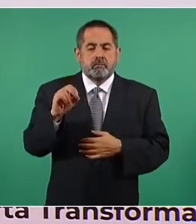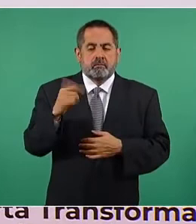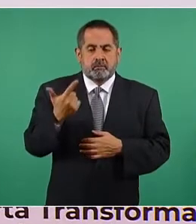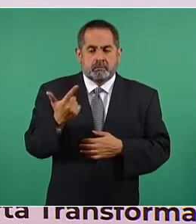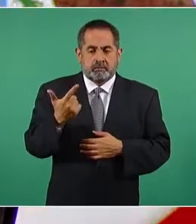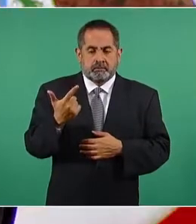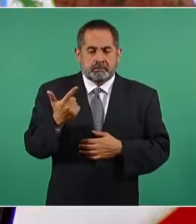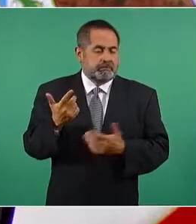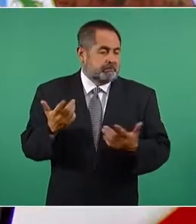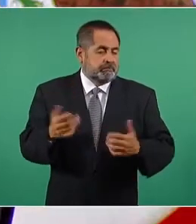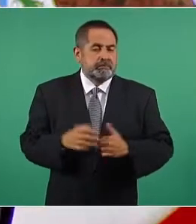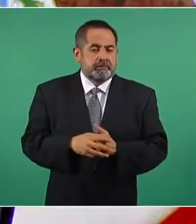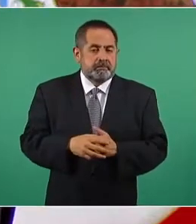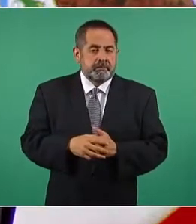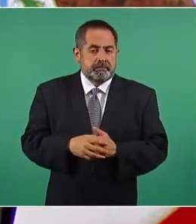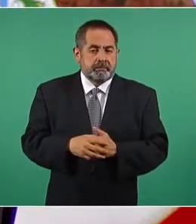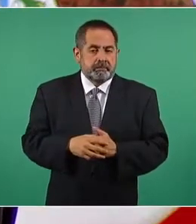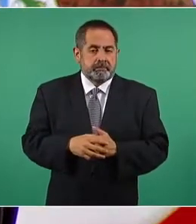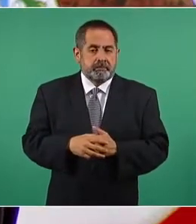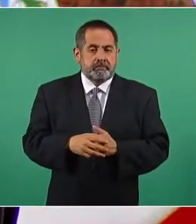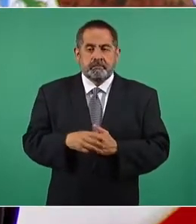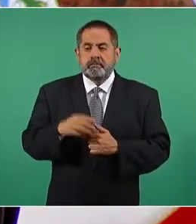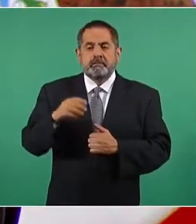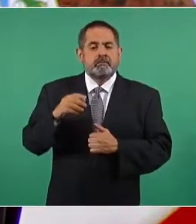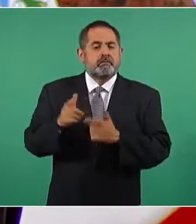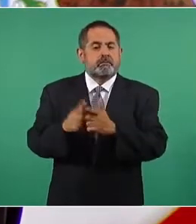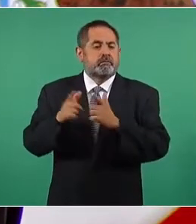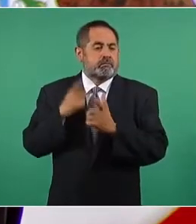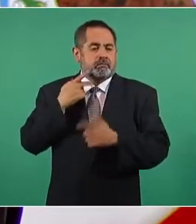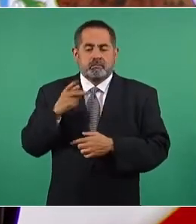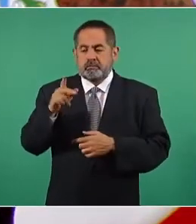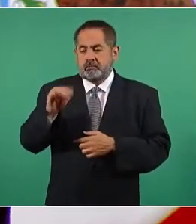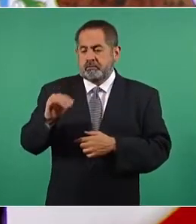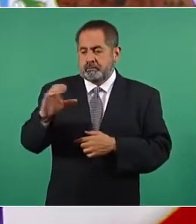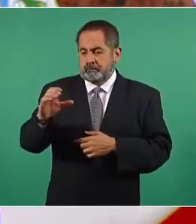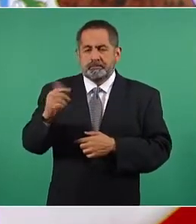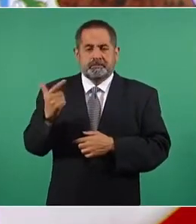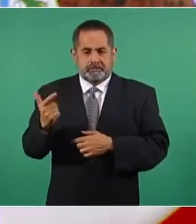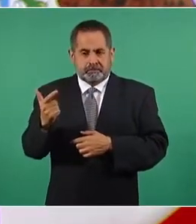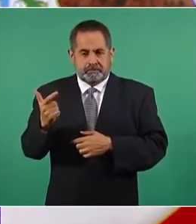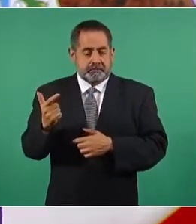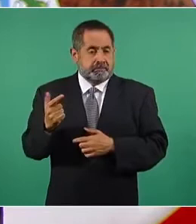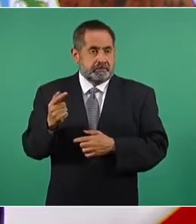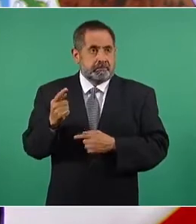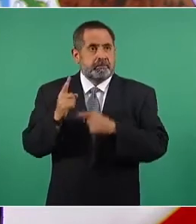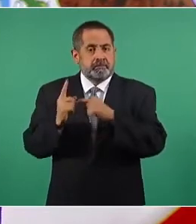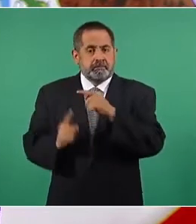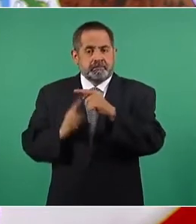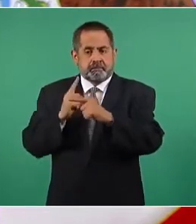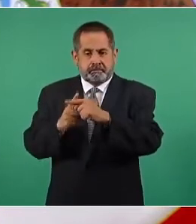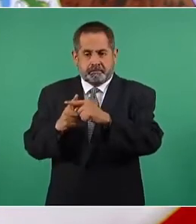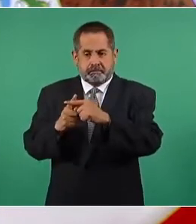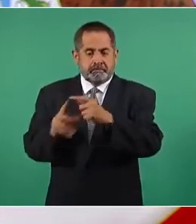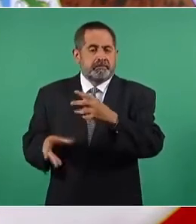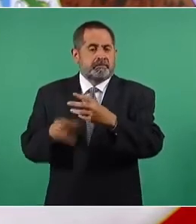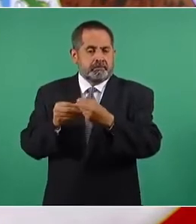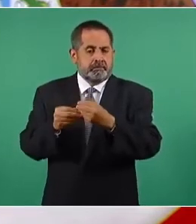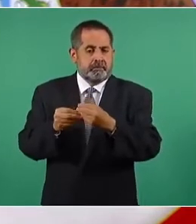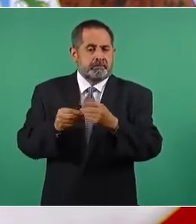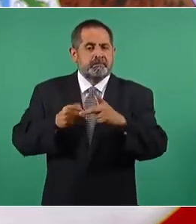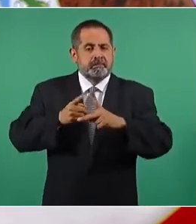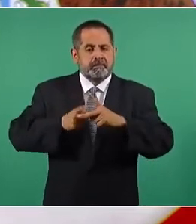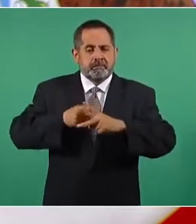y el Partido Movimiento Ciudadano 7. Si a ello se suma el reparto de